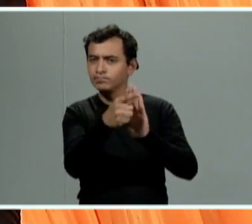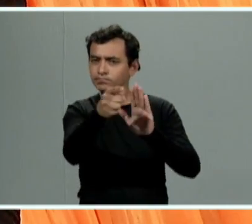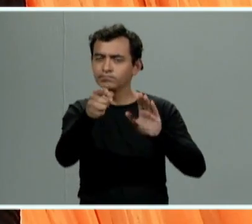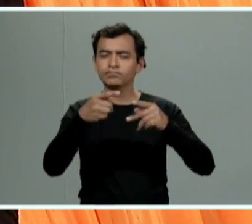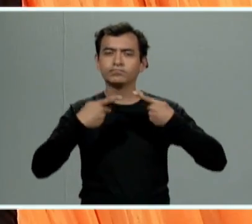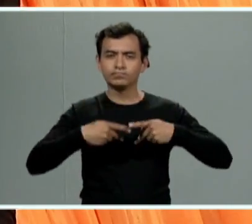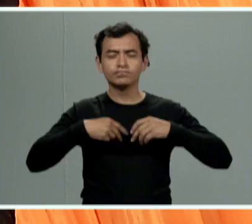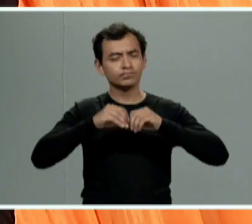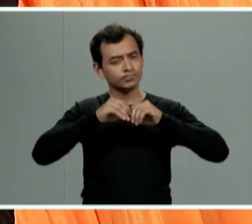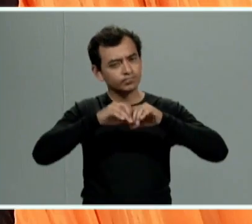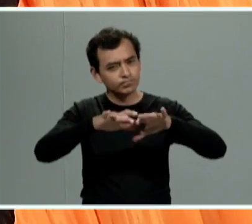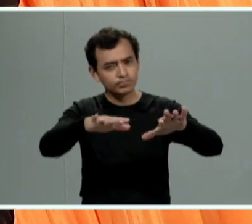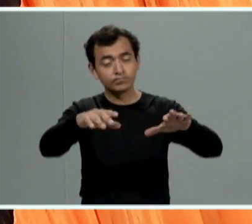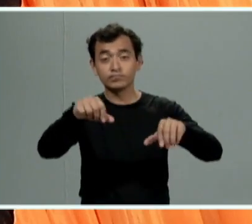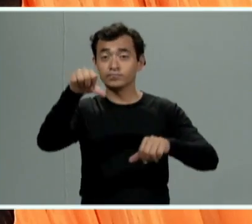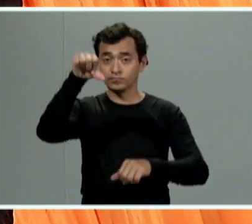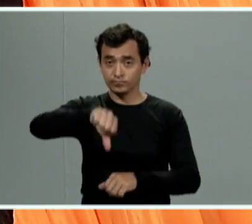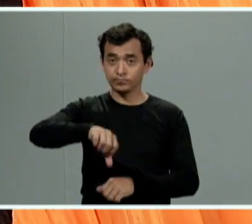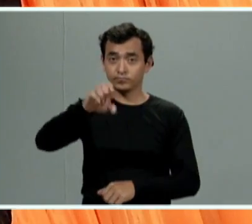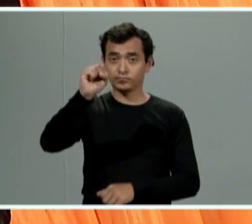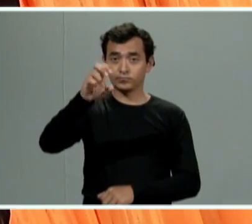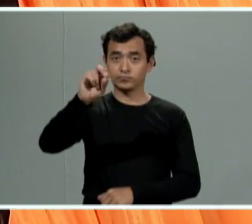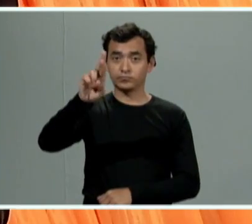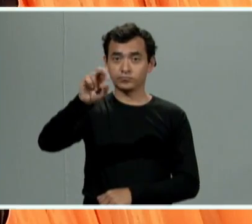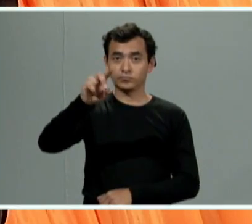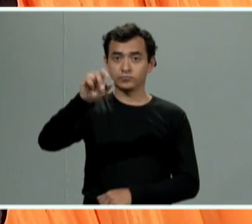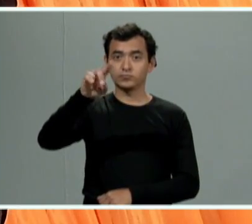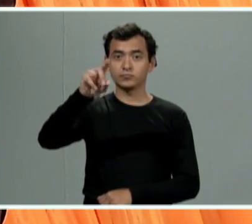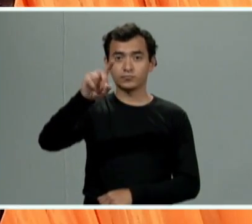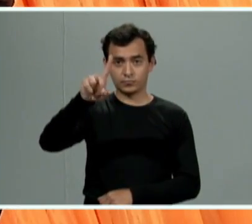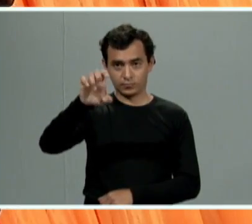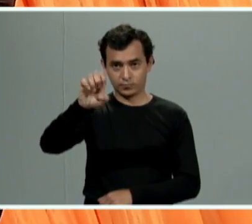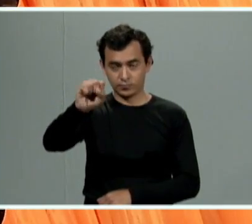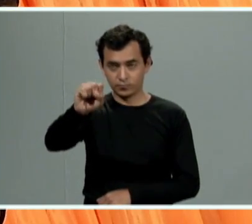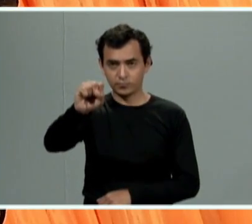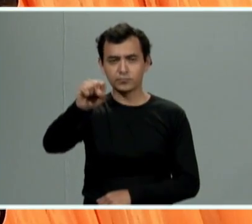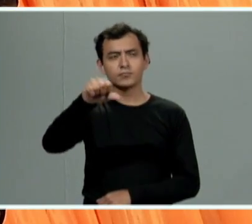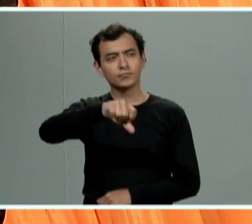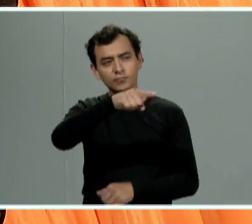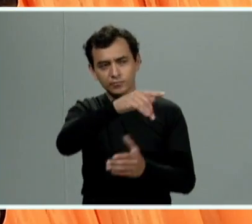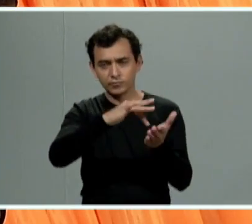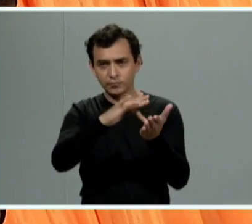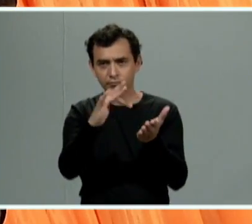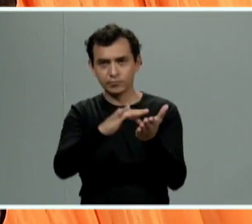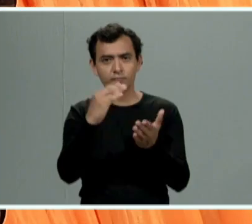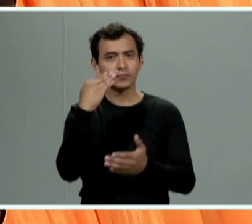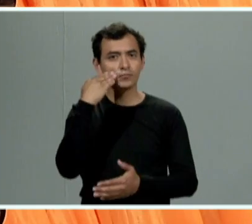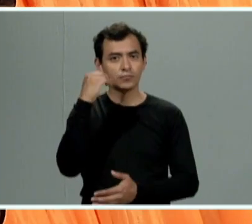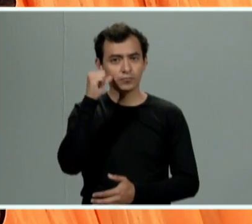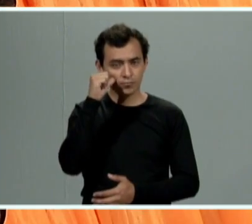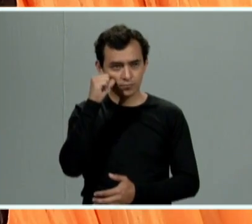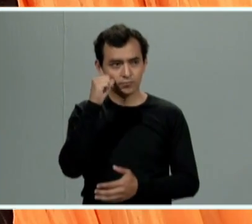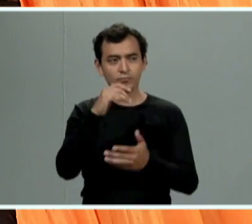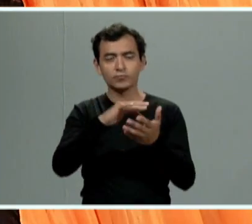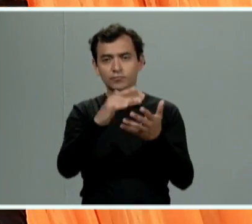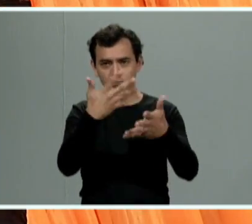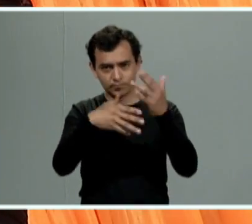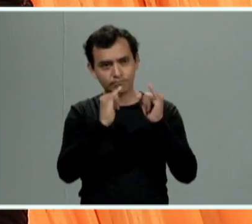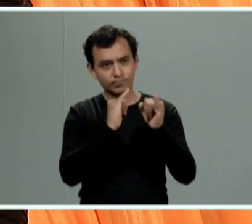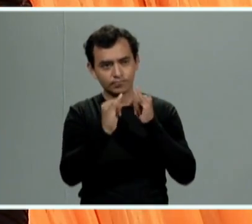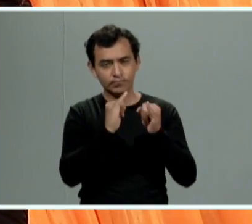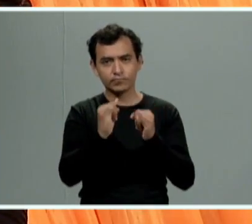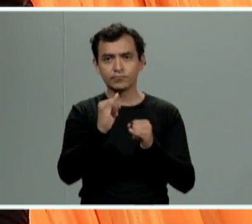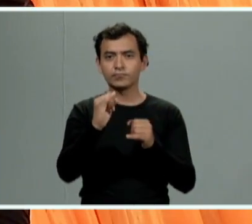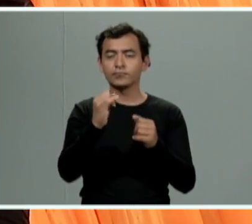hoy aquí en sororidad es agradecemos en la lengua de señas mexicana a miguel ángel preciado de la asociación civil en señas inclusión